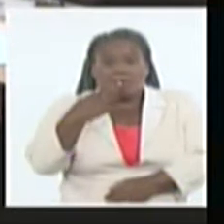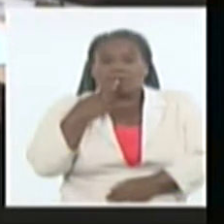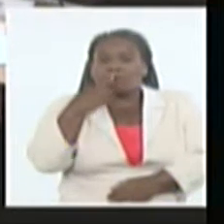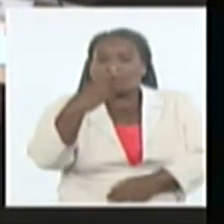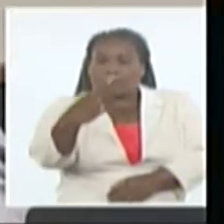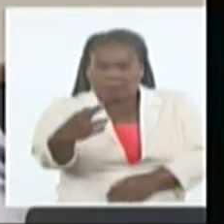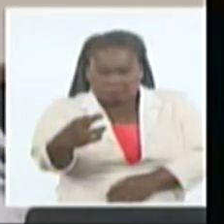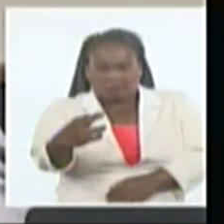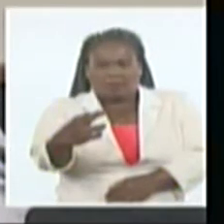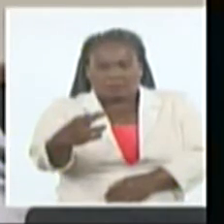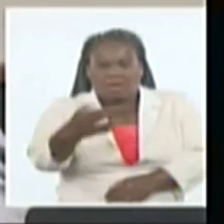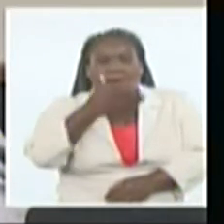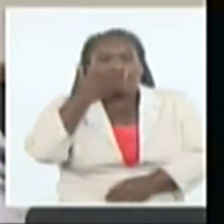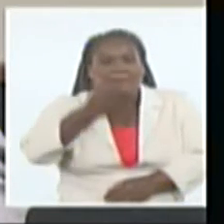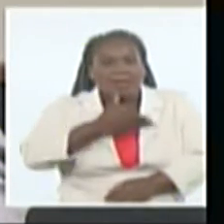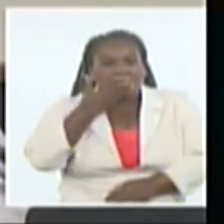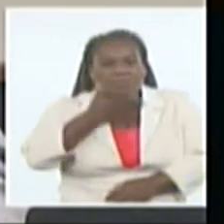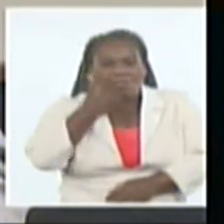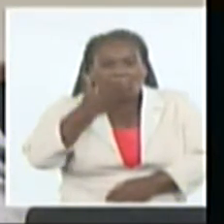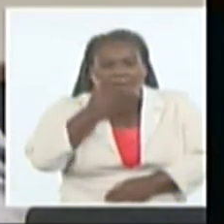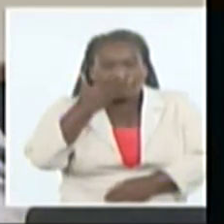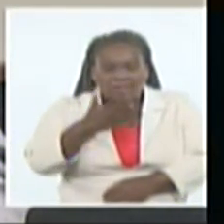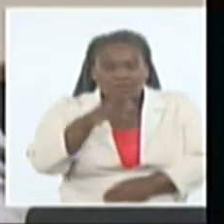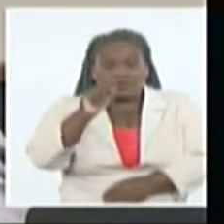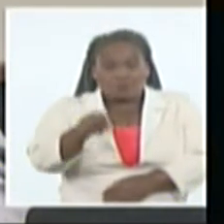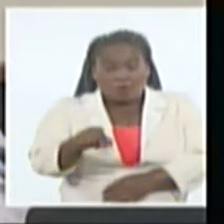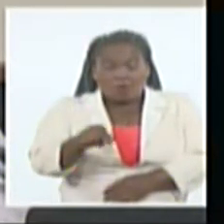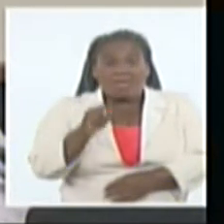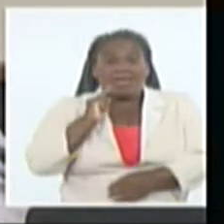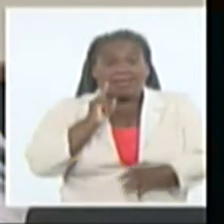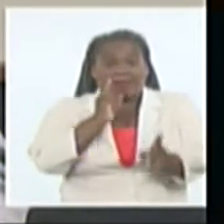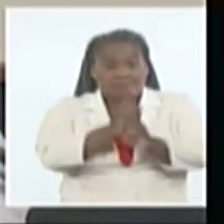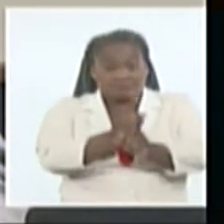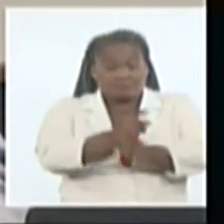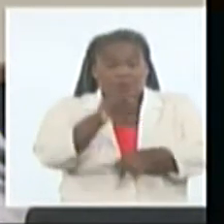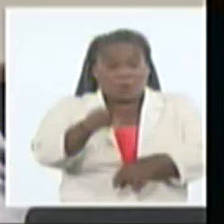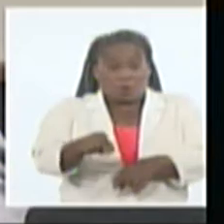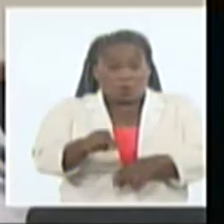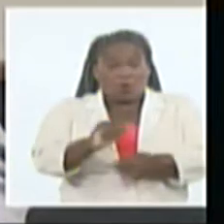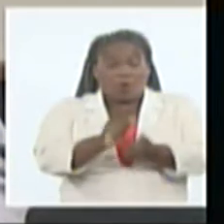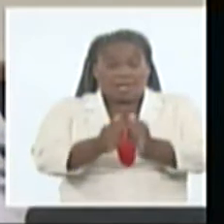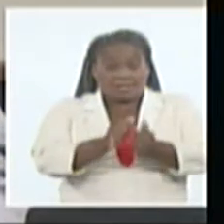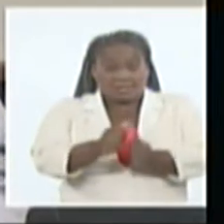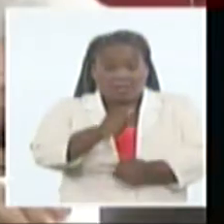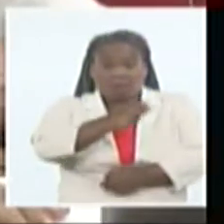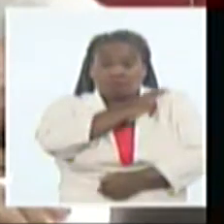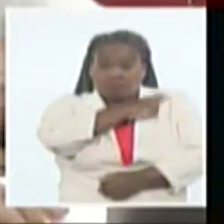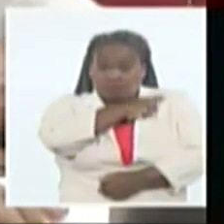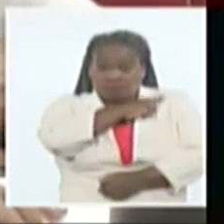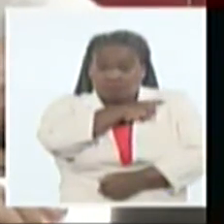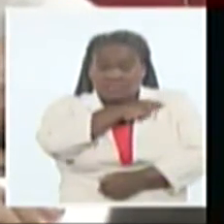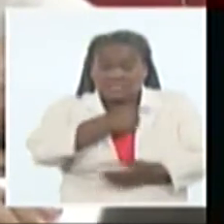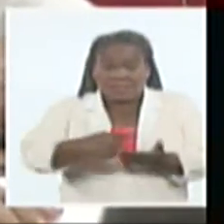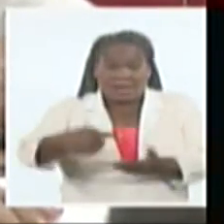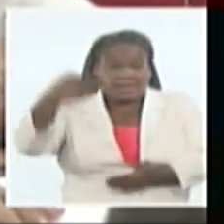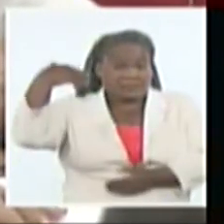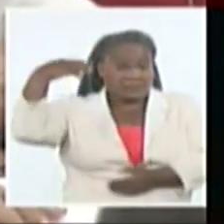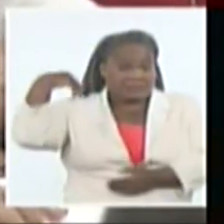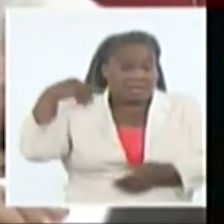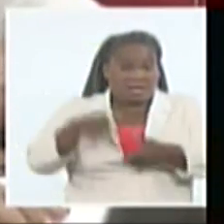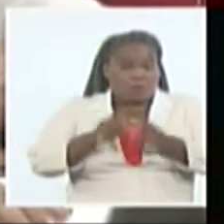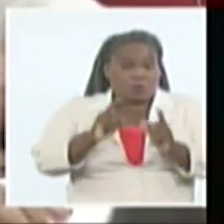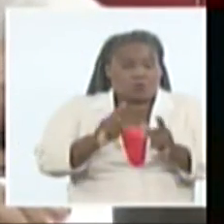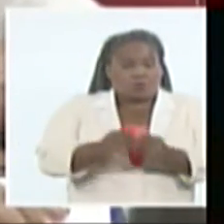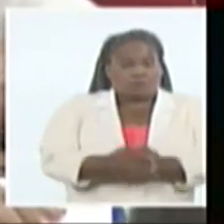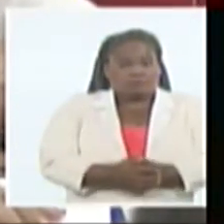a los planteamientos surgidos en el encuentro con atletas, glorias del deporte y directivos del INDER semanas atrás. Entre ellos,